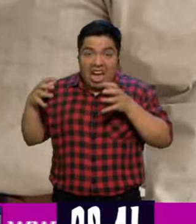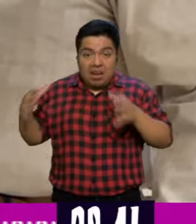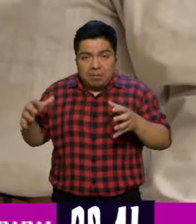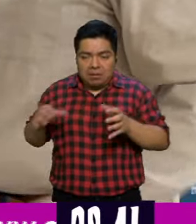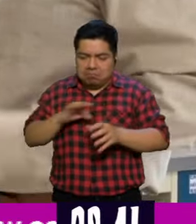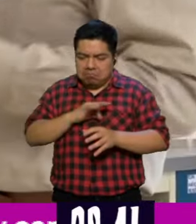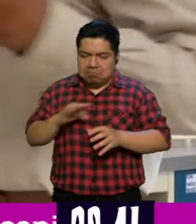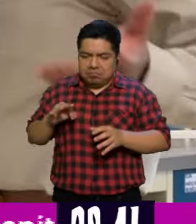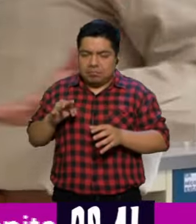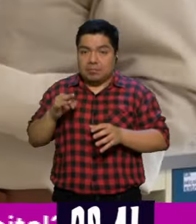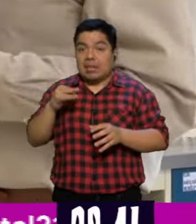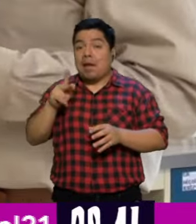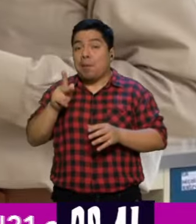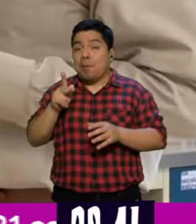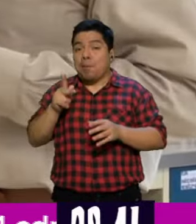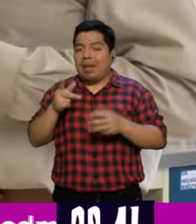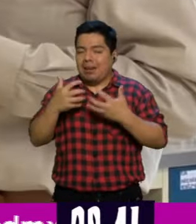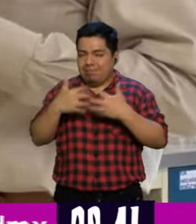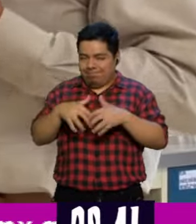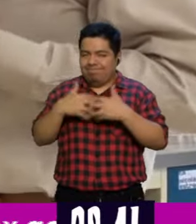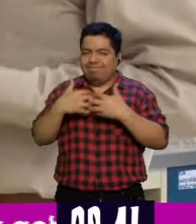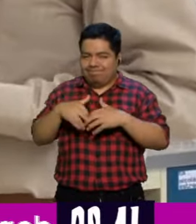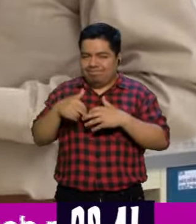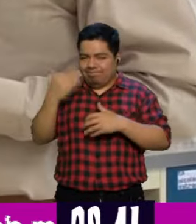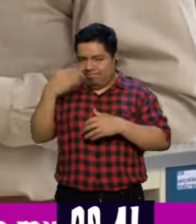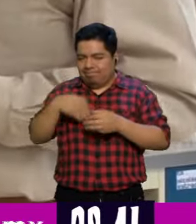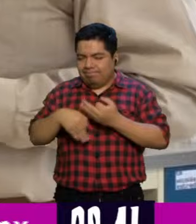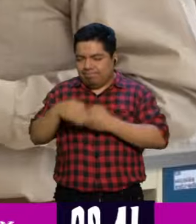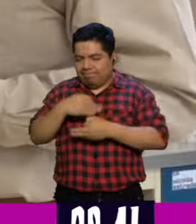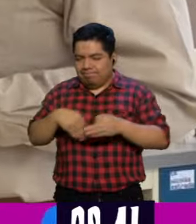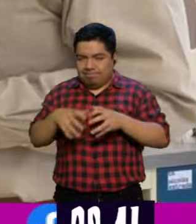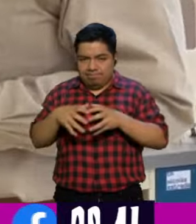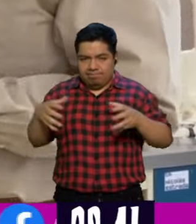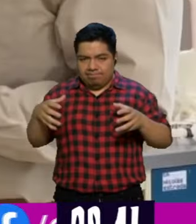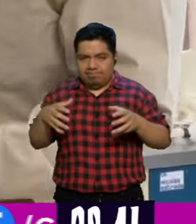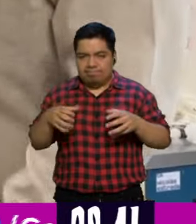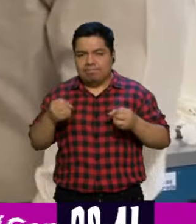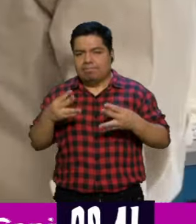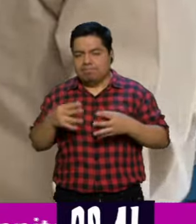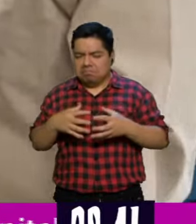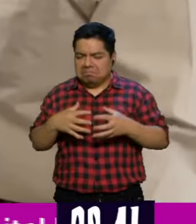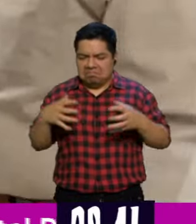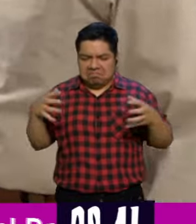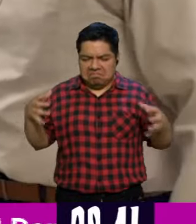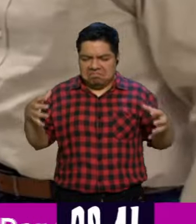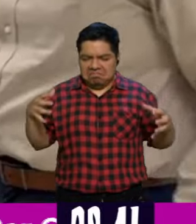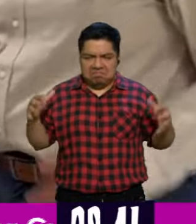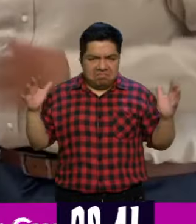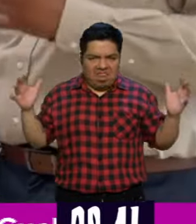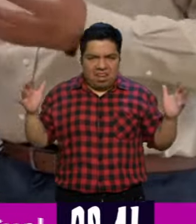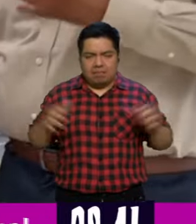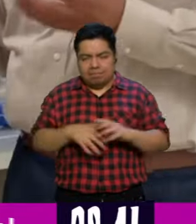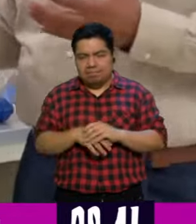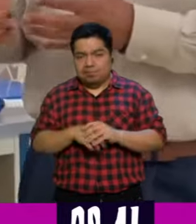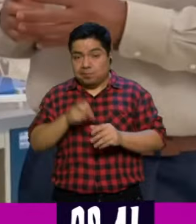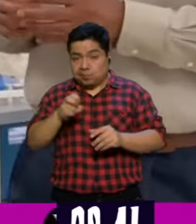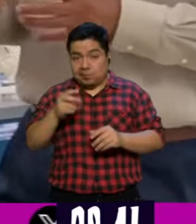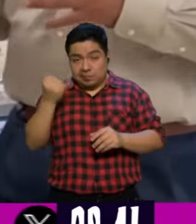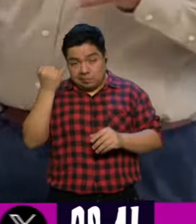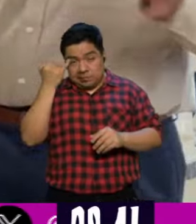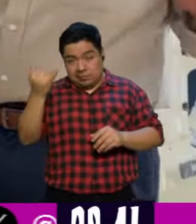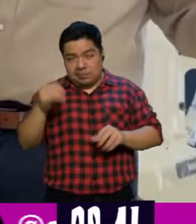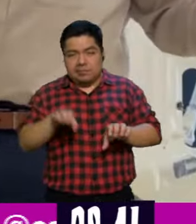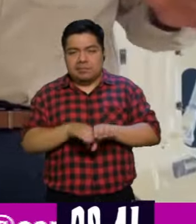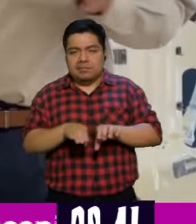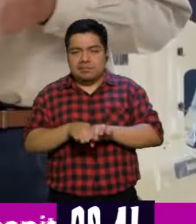Sin embargo, a nivel industrial, para el manejo de volúmenes grandes, se utilizan equipos de mayores dimensiones. Entonces, la idea es